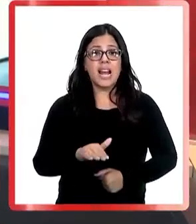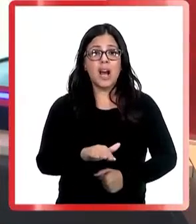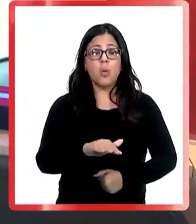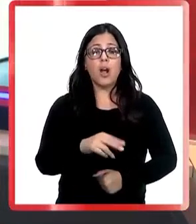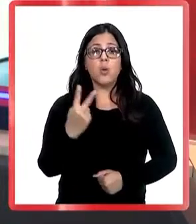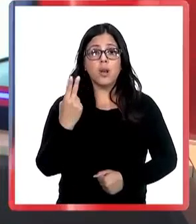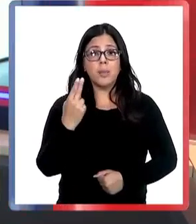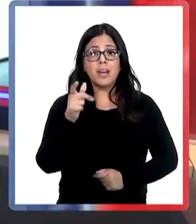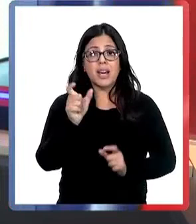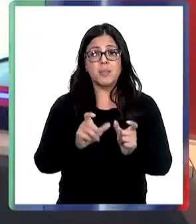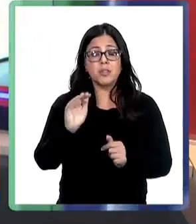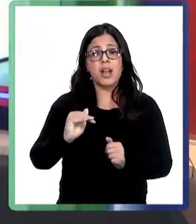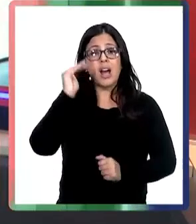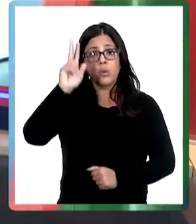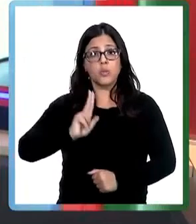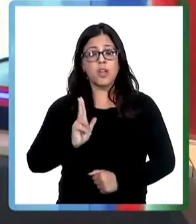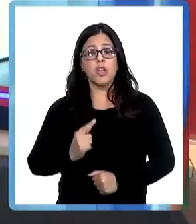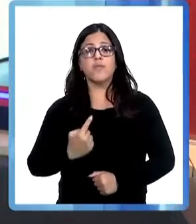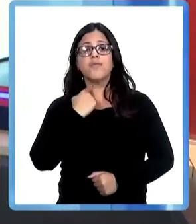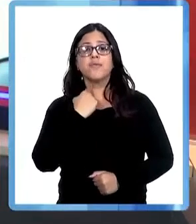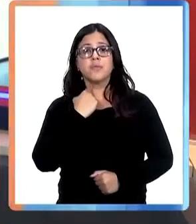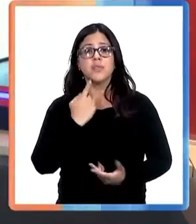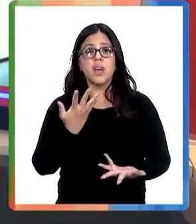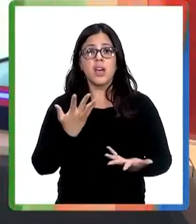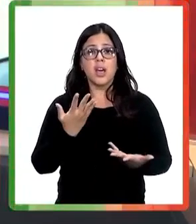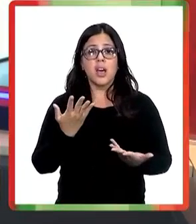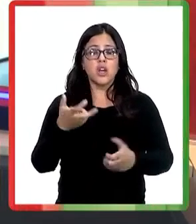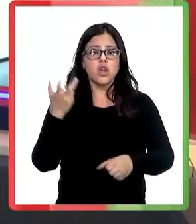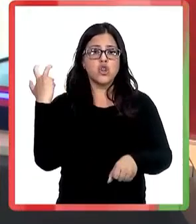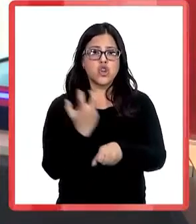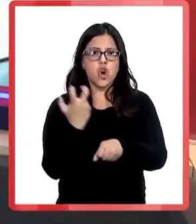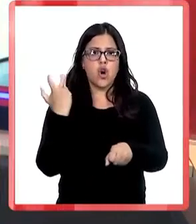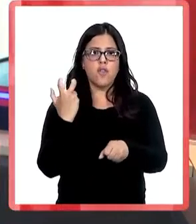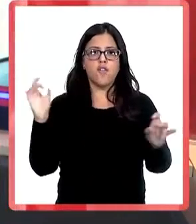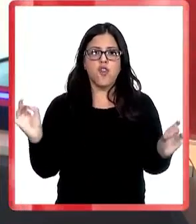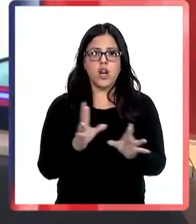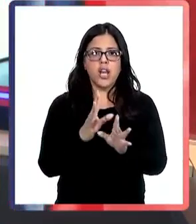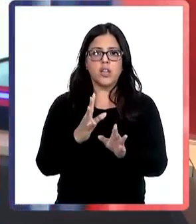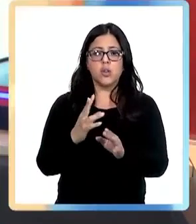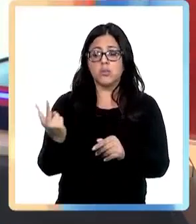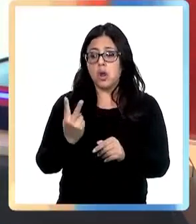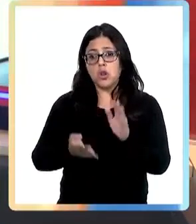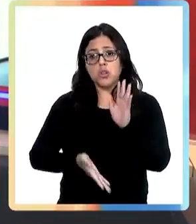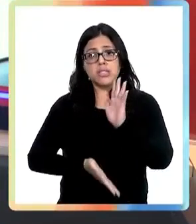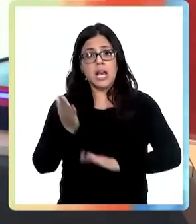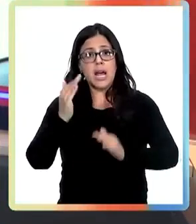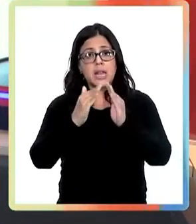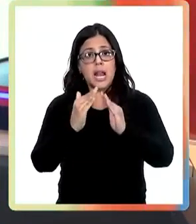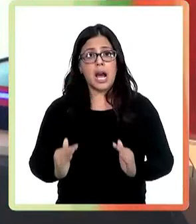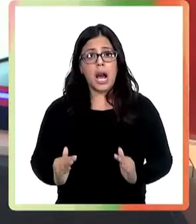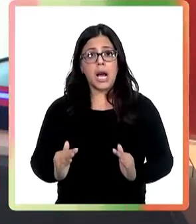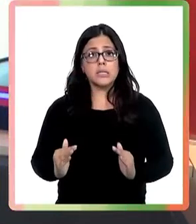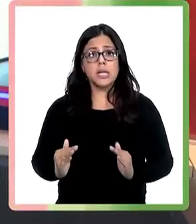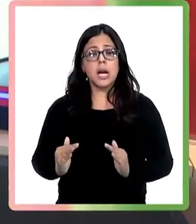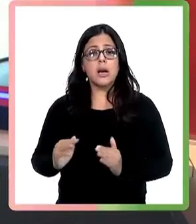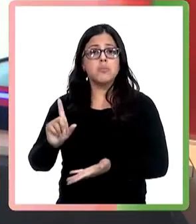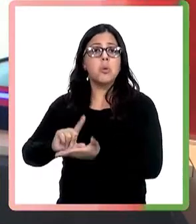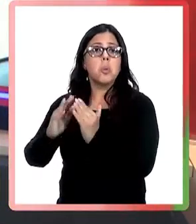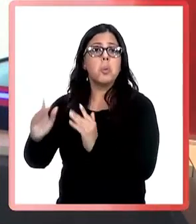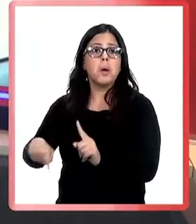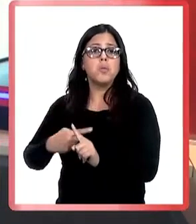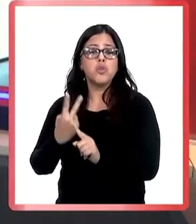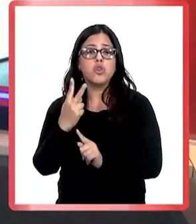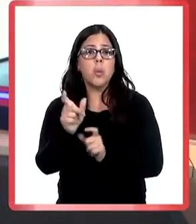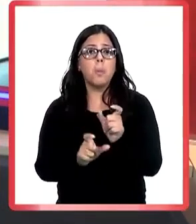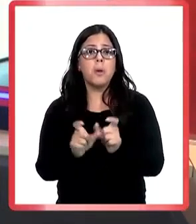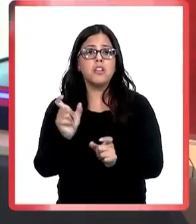La pareja salía de su casa en dirección a un templo, cuando dos antisociales los intimidaron y les quitaron su vehículo. Debido a